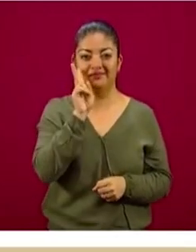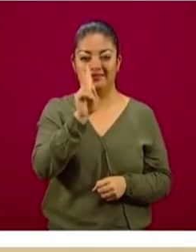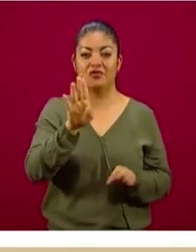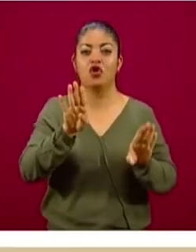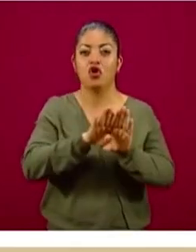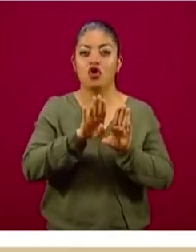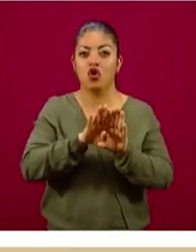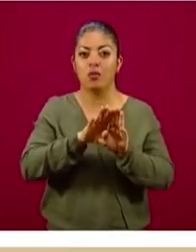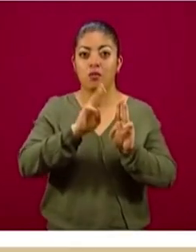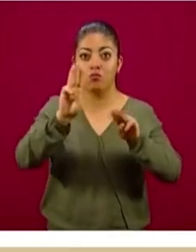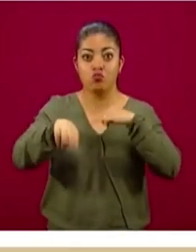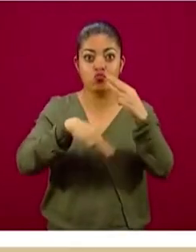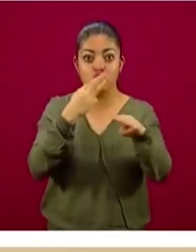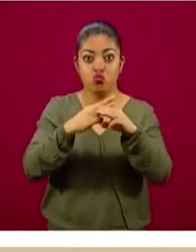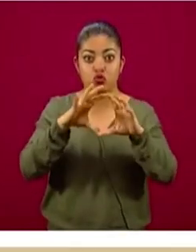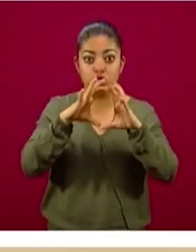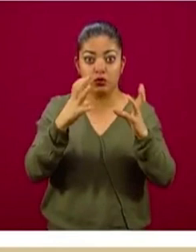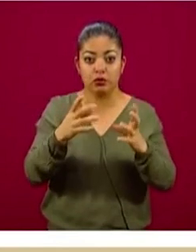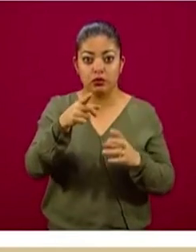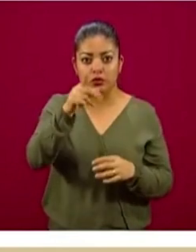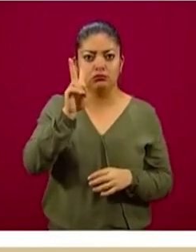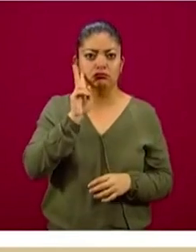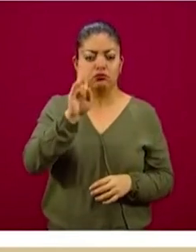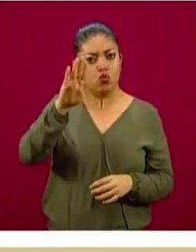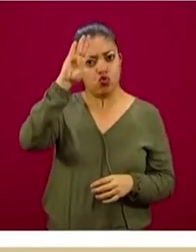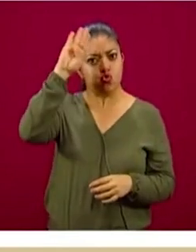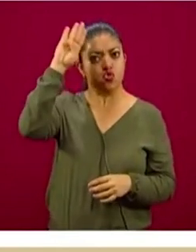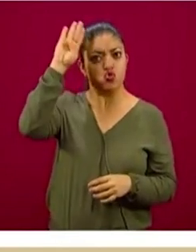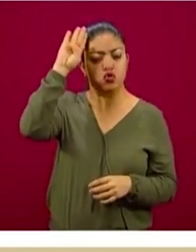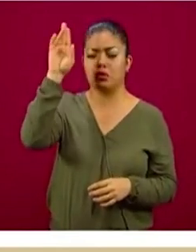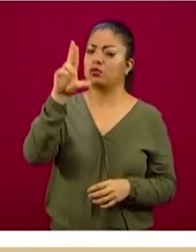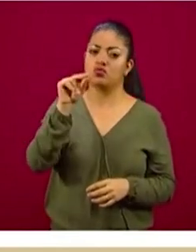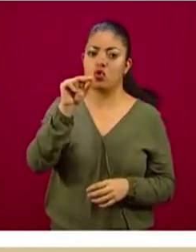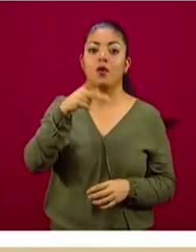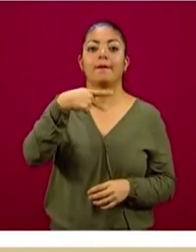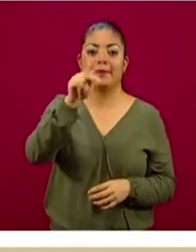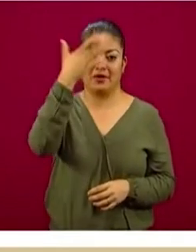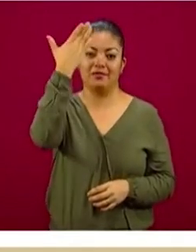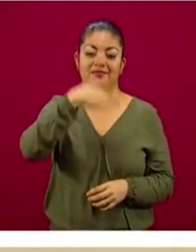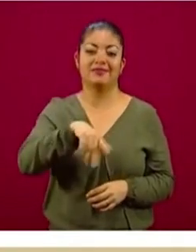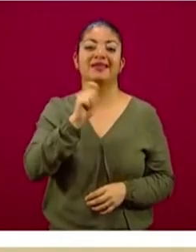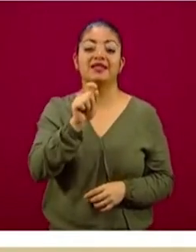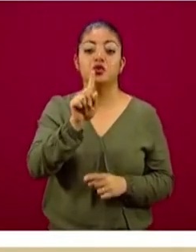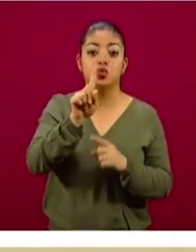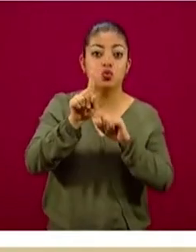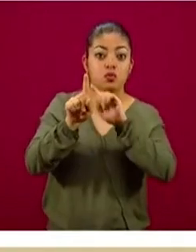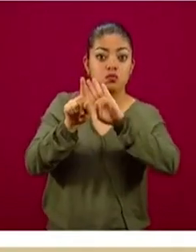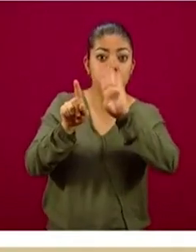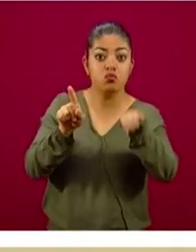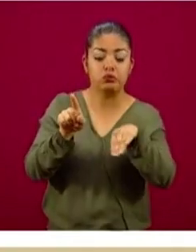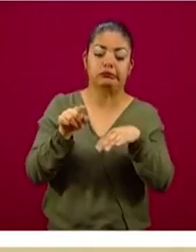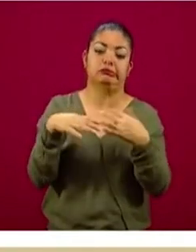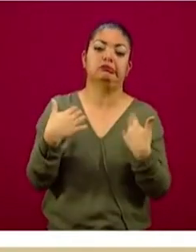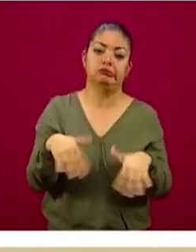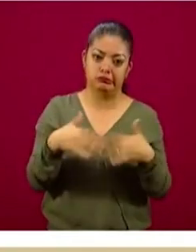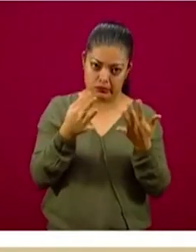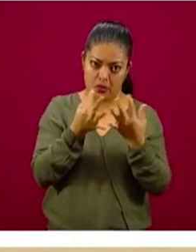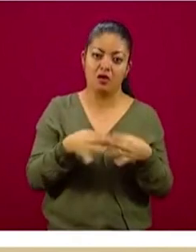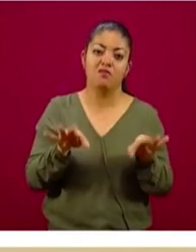globales, pues no pesa, digamos. Sin embargo, sabemos que una muerte siempre es importante